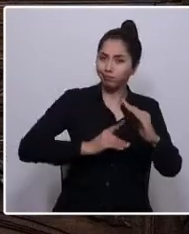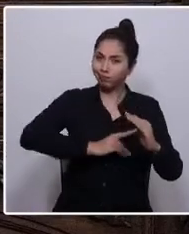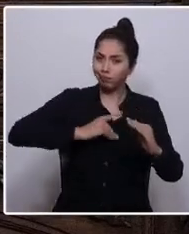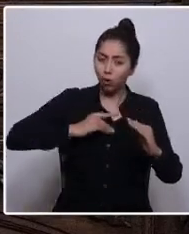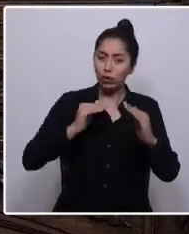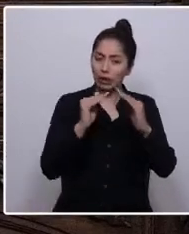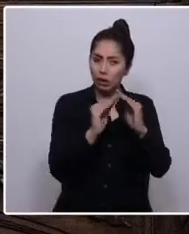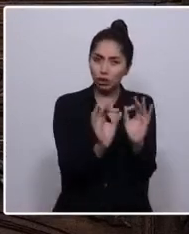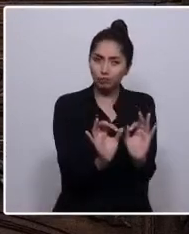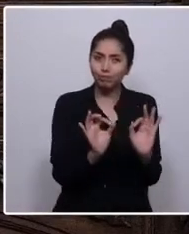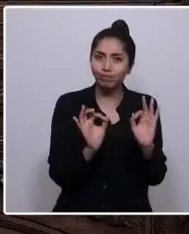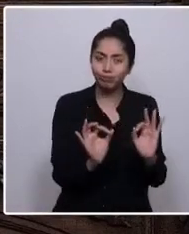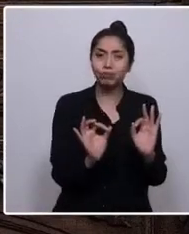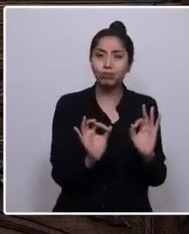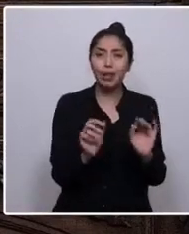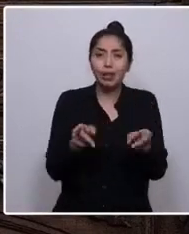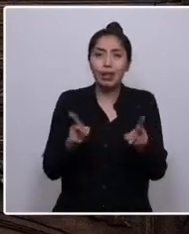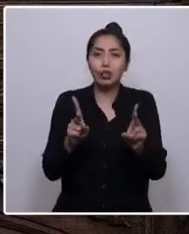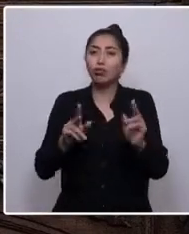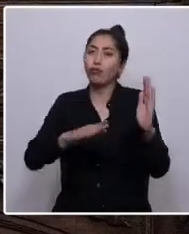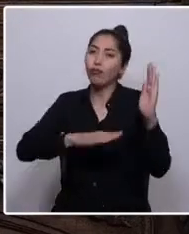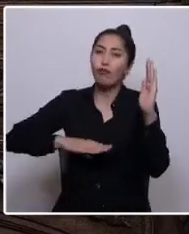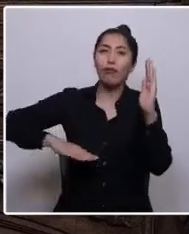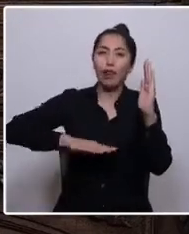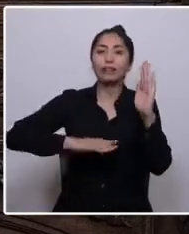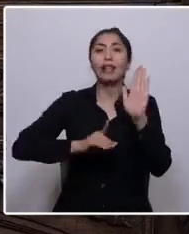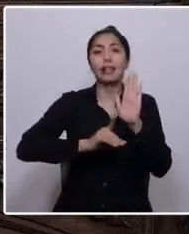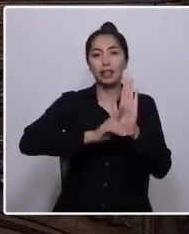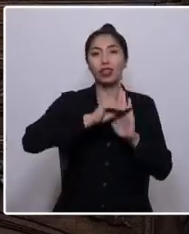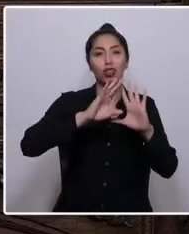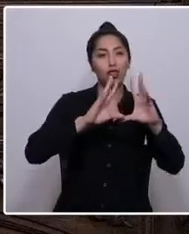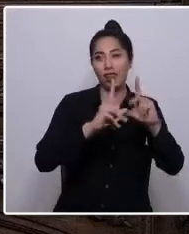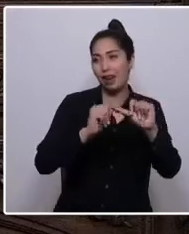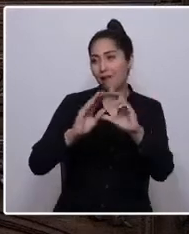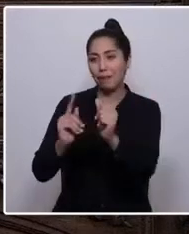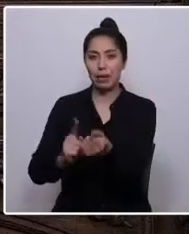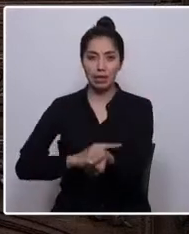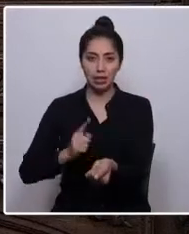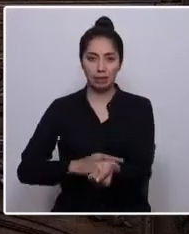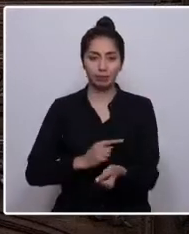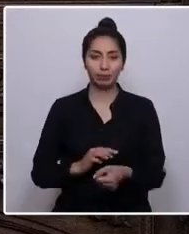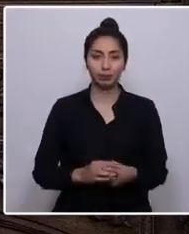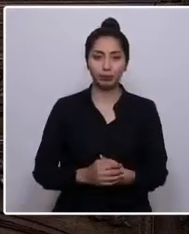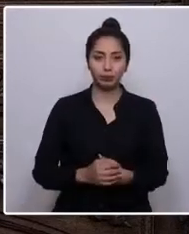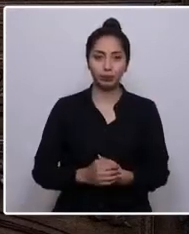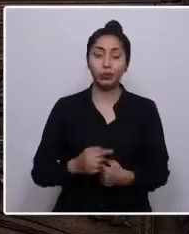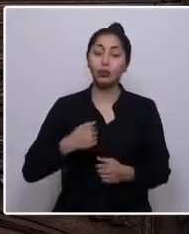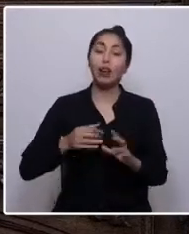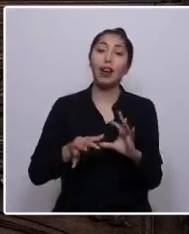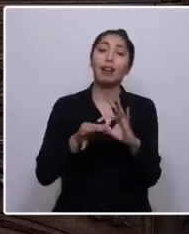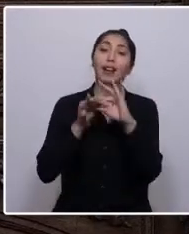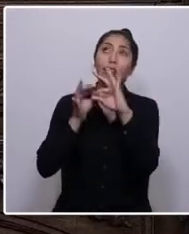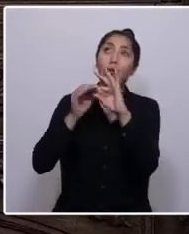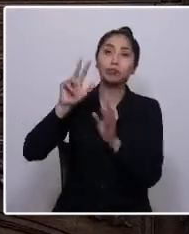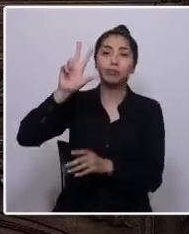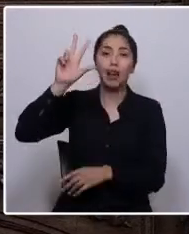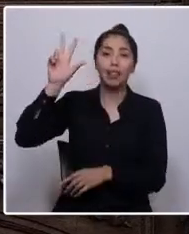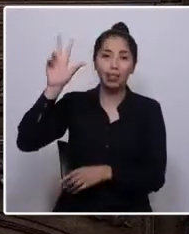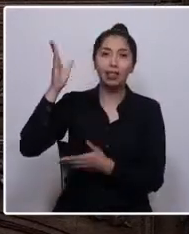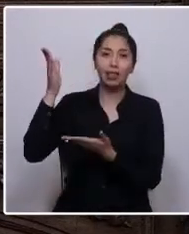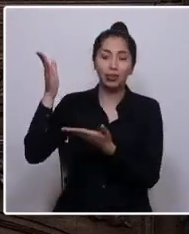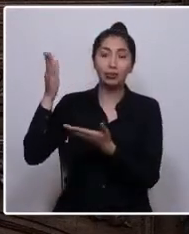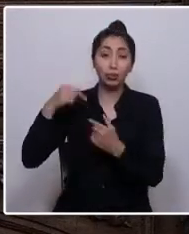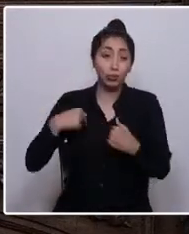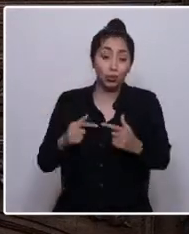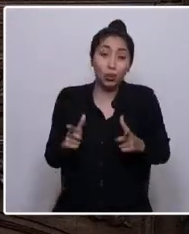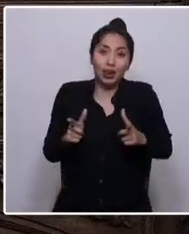digno como base del desarrollo de la familia. Agradezco a Dios el privilegio